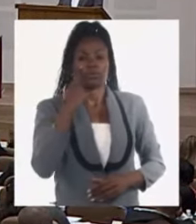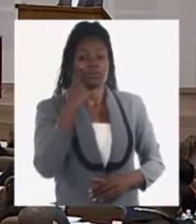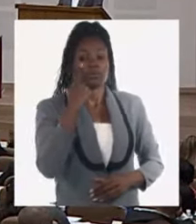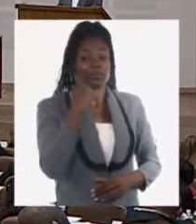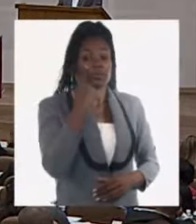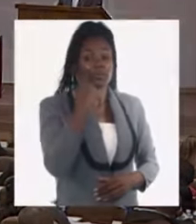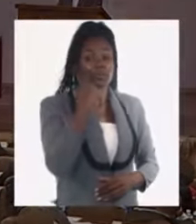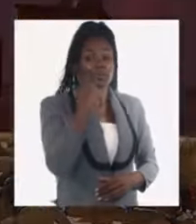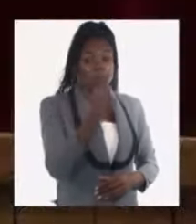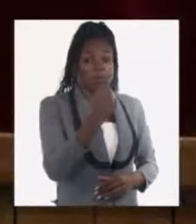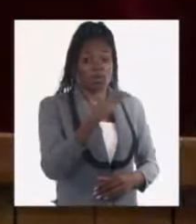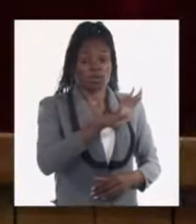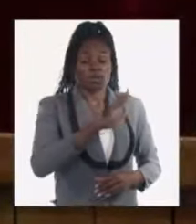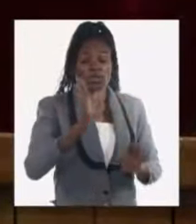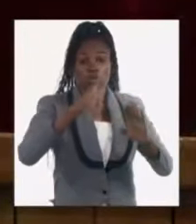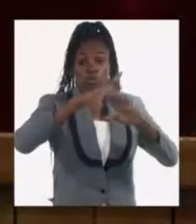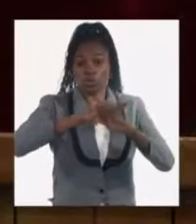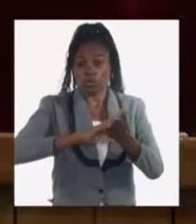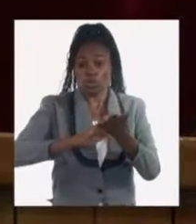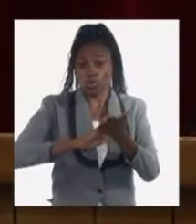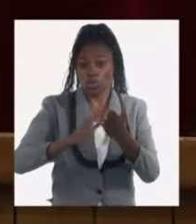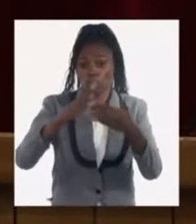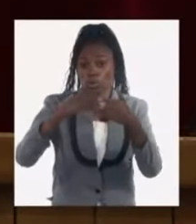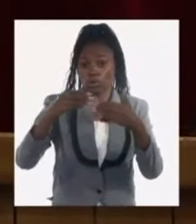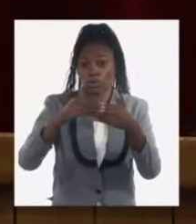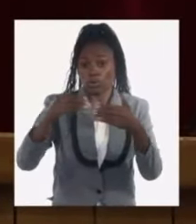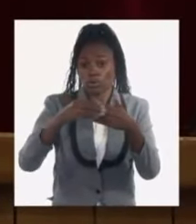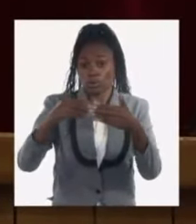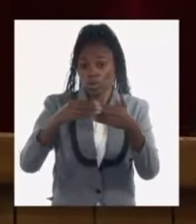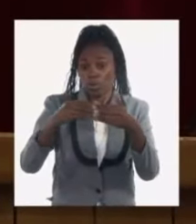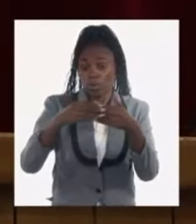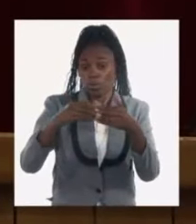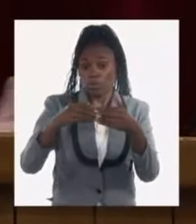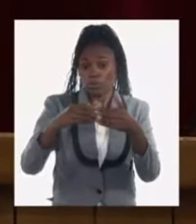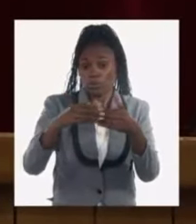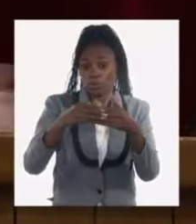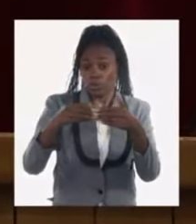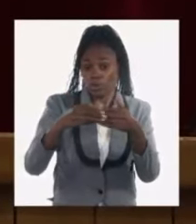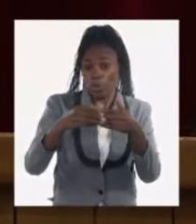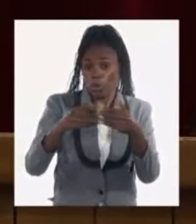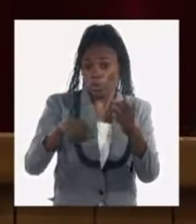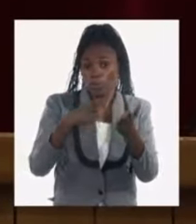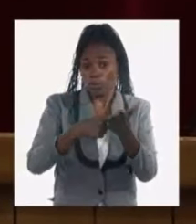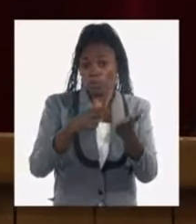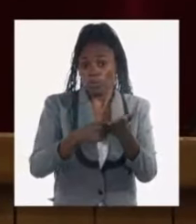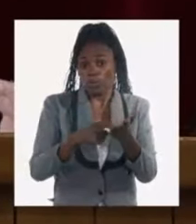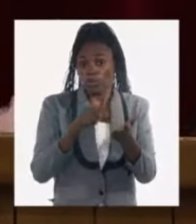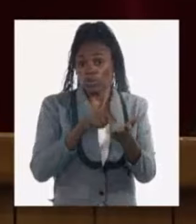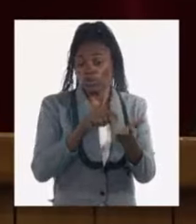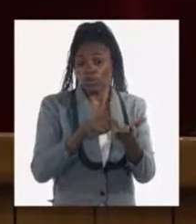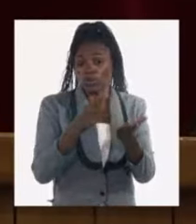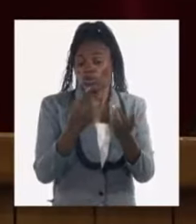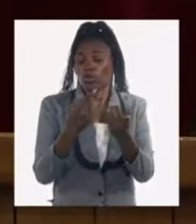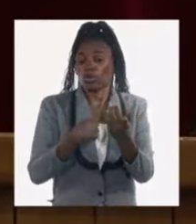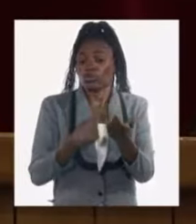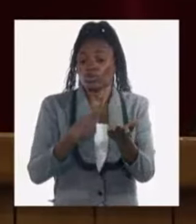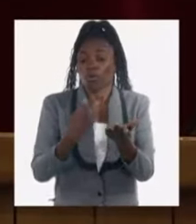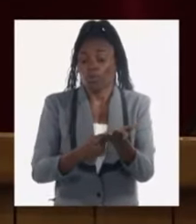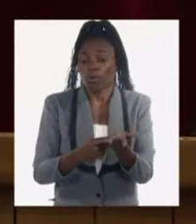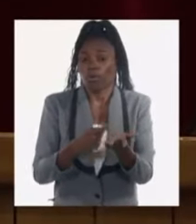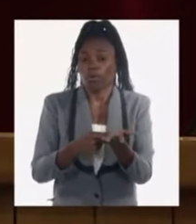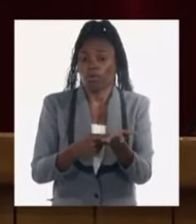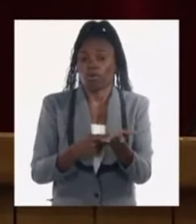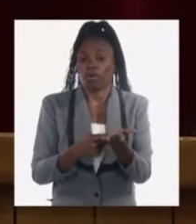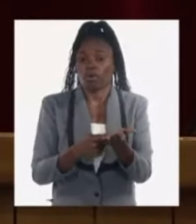en el sentido de que bueno si no tenemos divisas para pagarle a un proveedor y él nos debe y nosotros le debemos bueno vamos a compensar